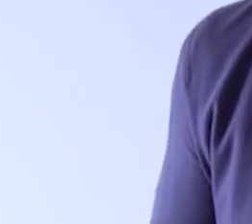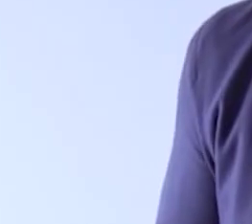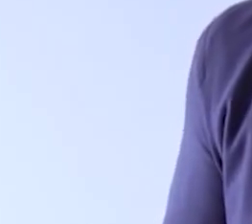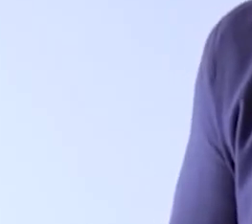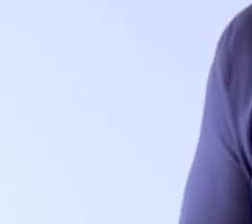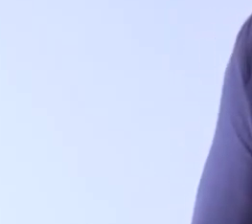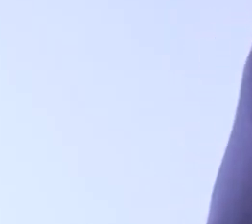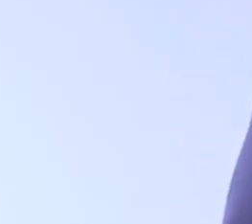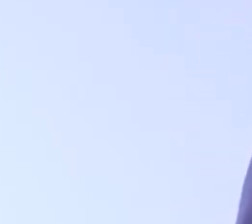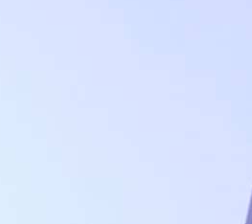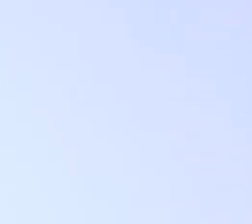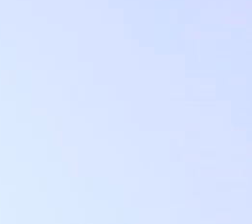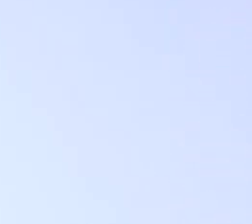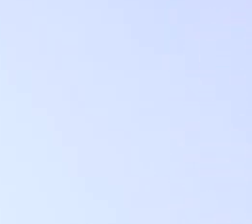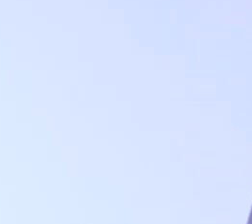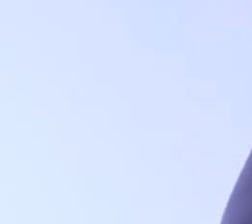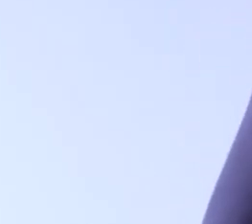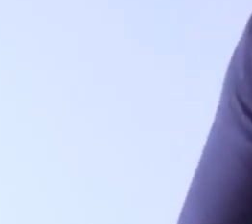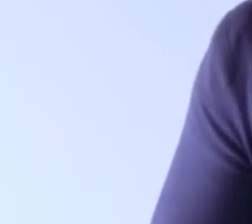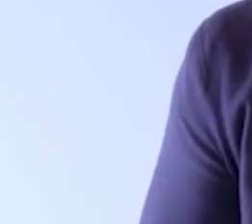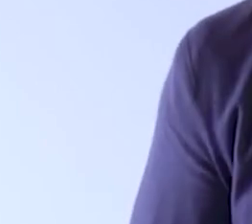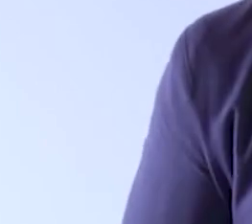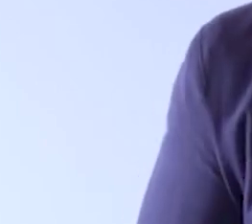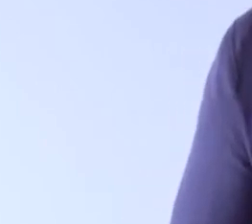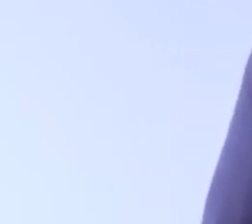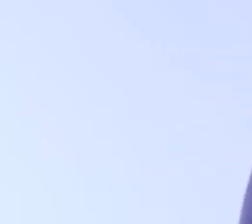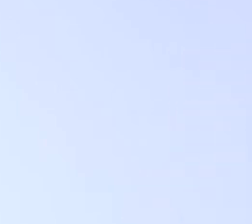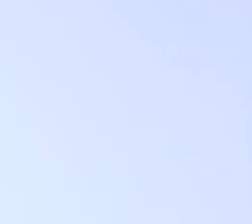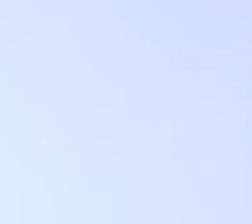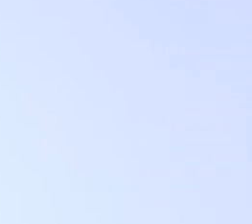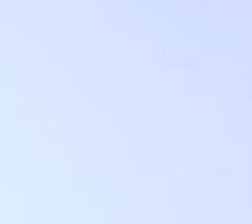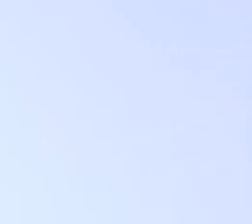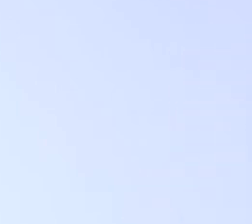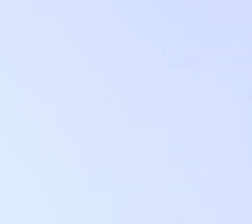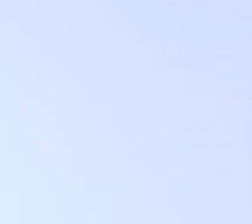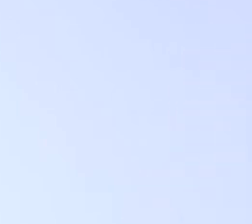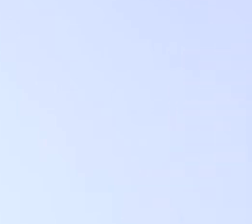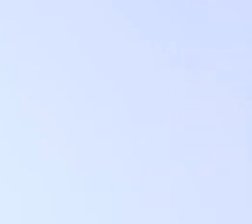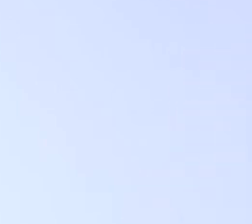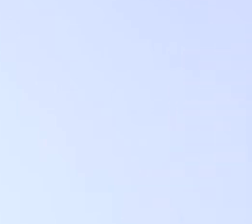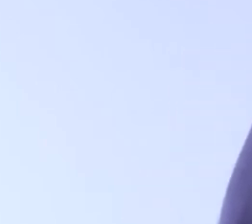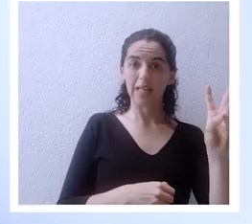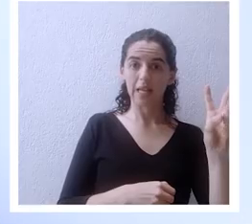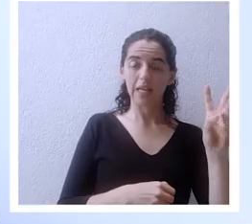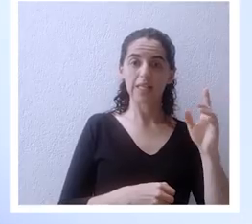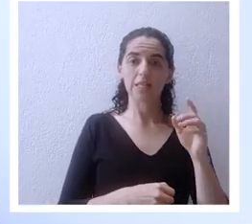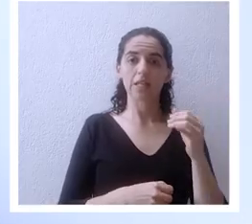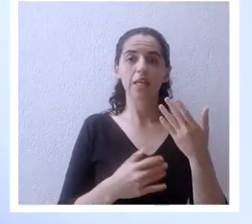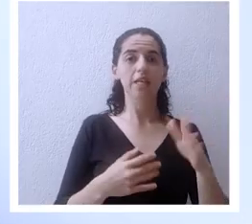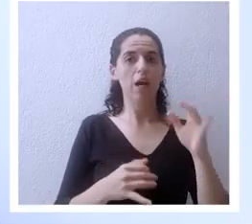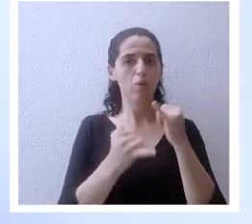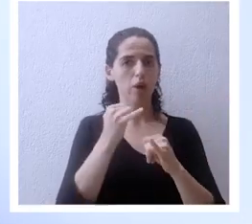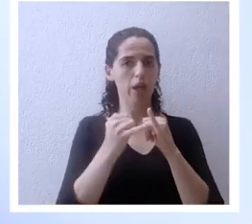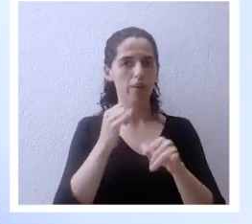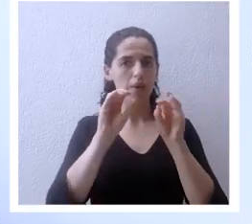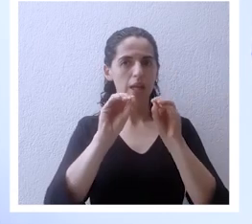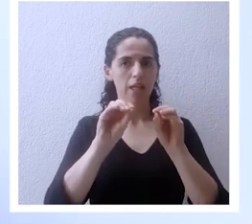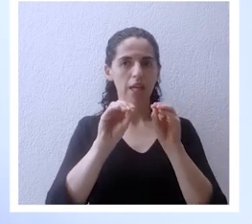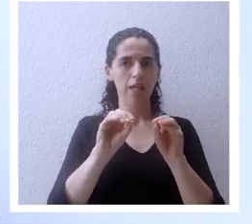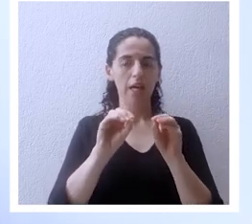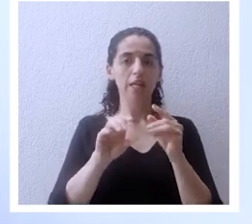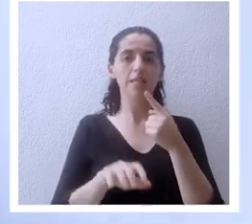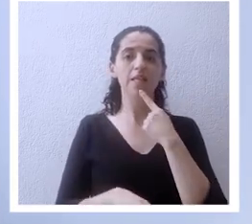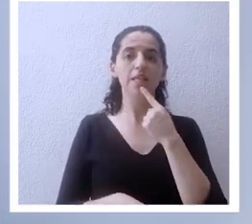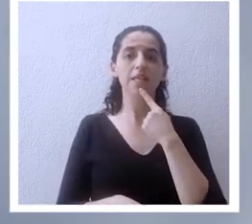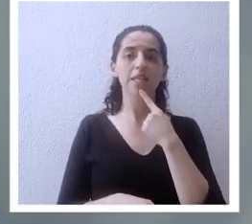paz la tercer palabra cuando Pablo le enseña a los corintios lo que aprendió de parte del señor él cierra en 1 Corintios